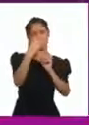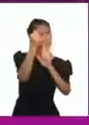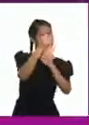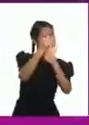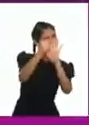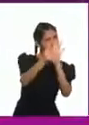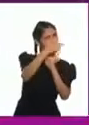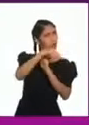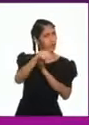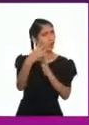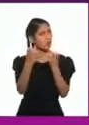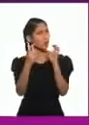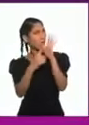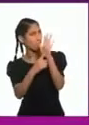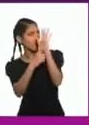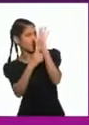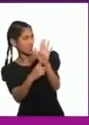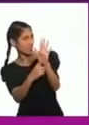foto!